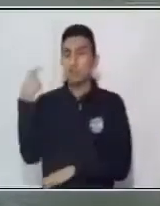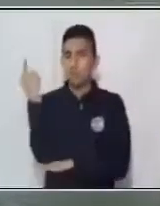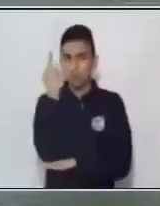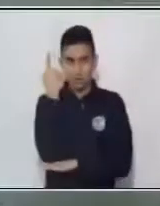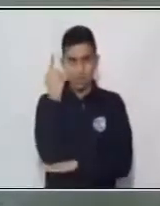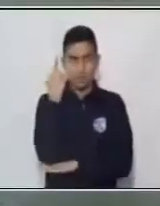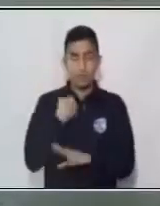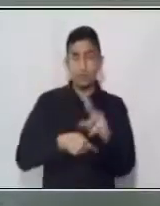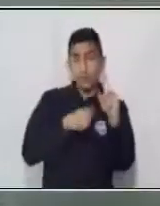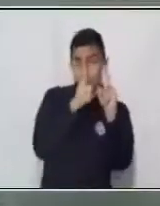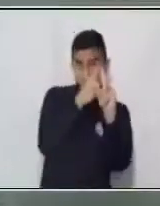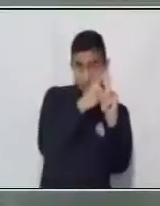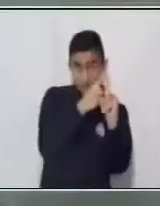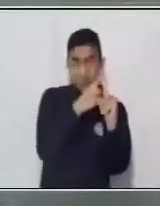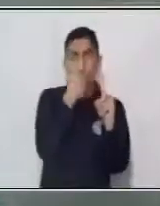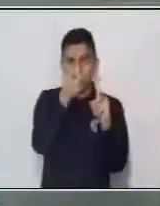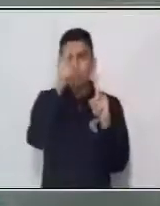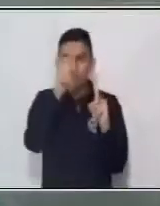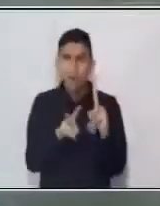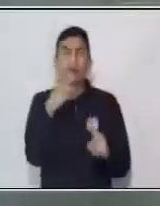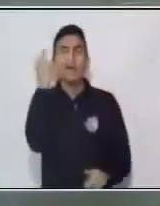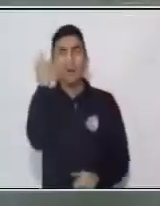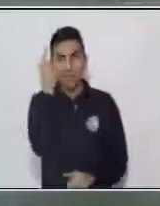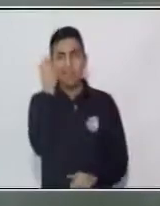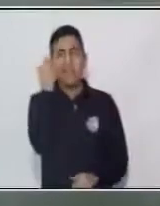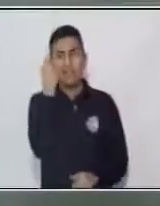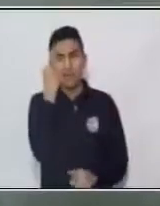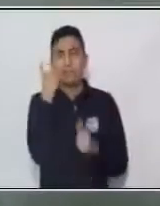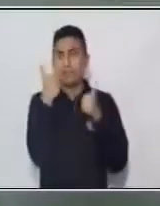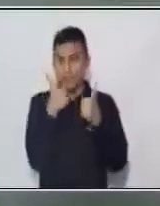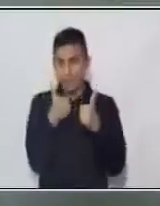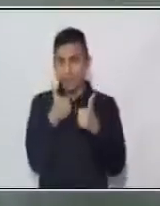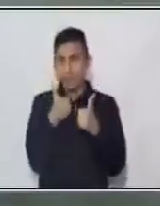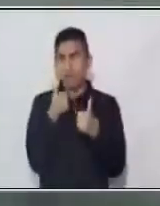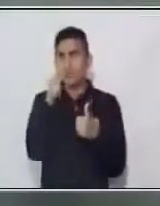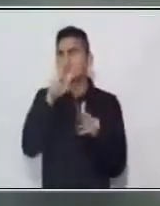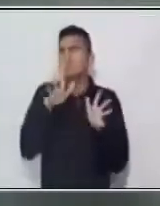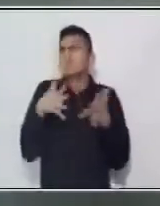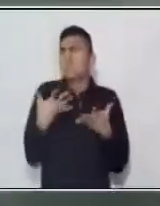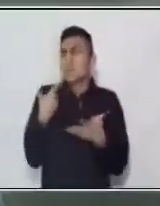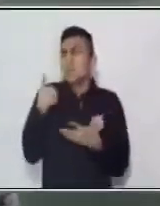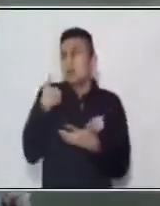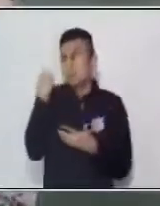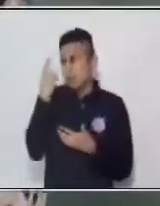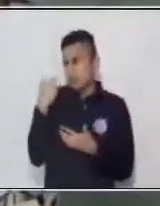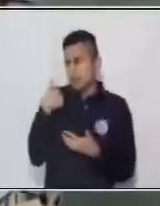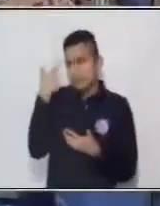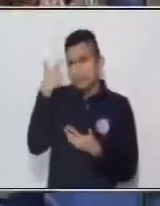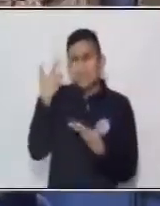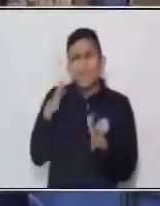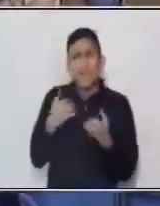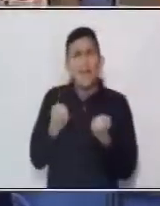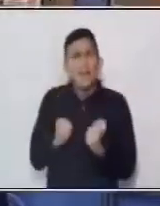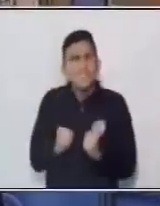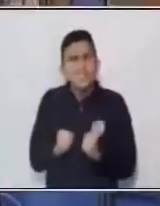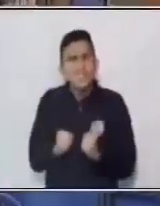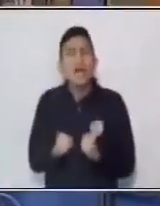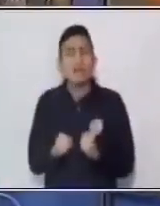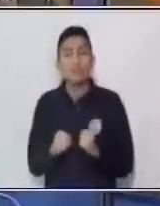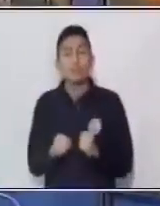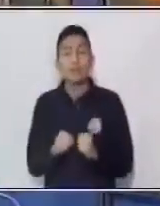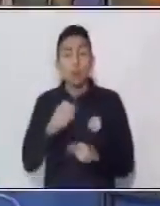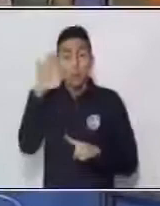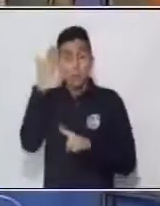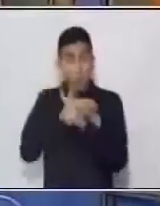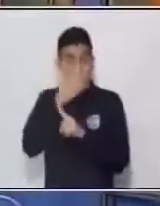primero es comprender. Tenemos que comprender qué es lo que me están pidiendo, qué es lo que tengo. Entonces, nuestro